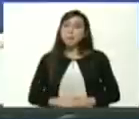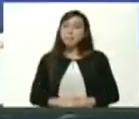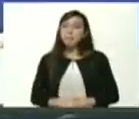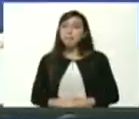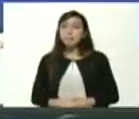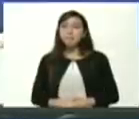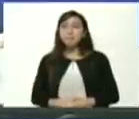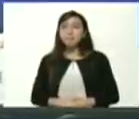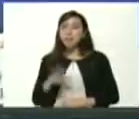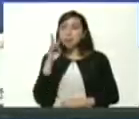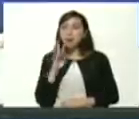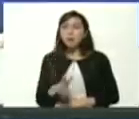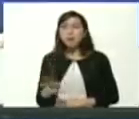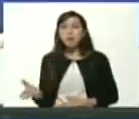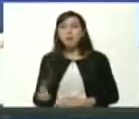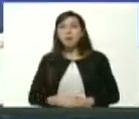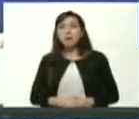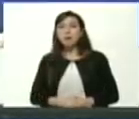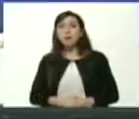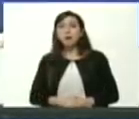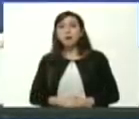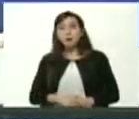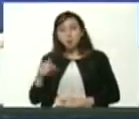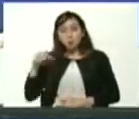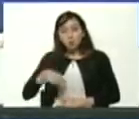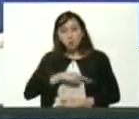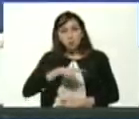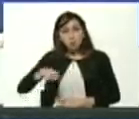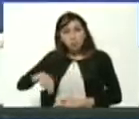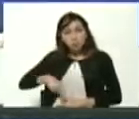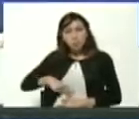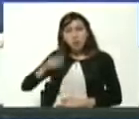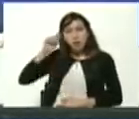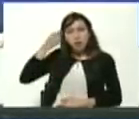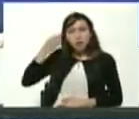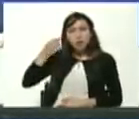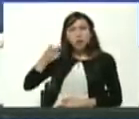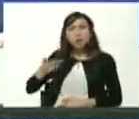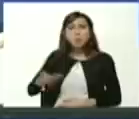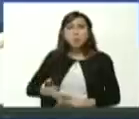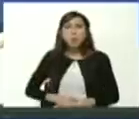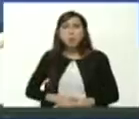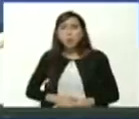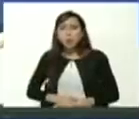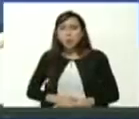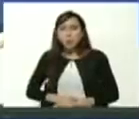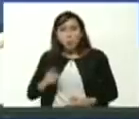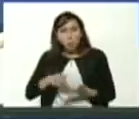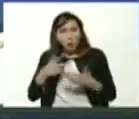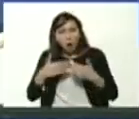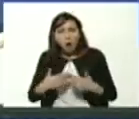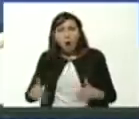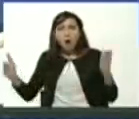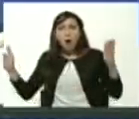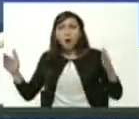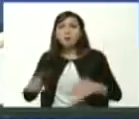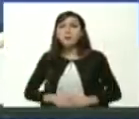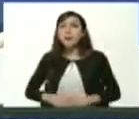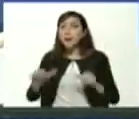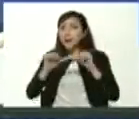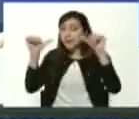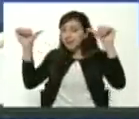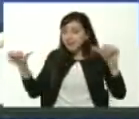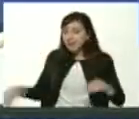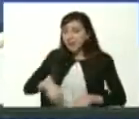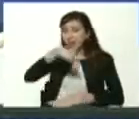fíjense ustedes estamos hoy precisamente recuerdo estamos activando el sistema